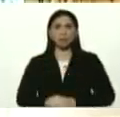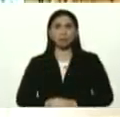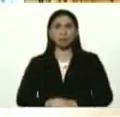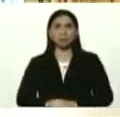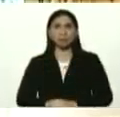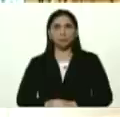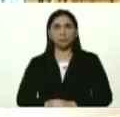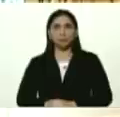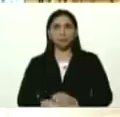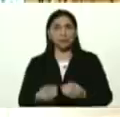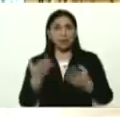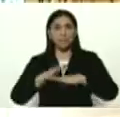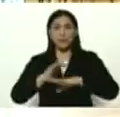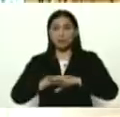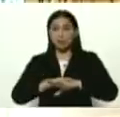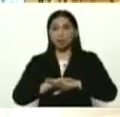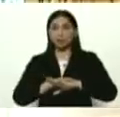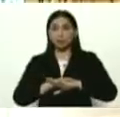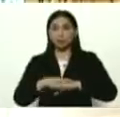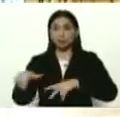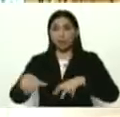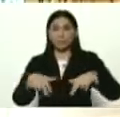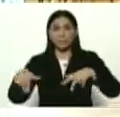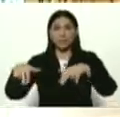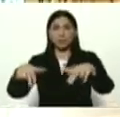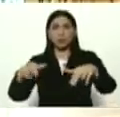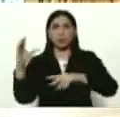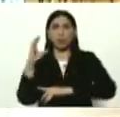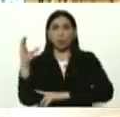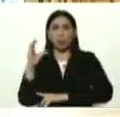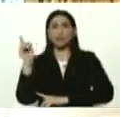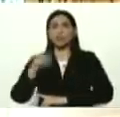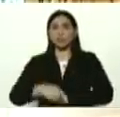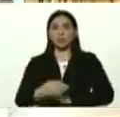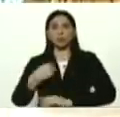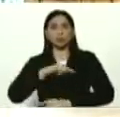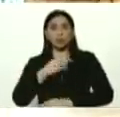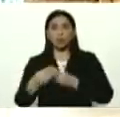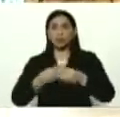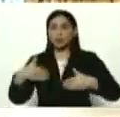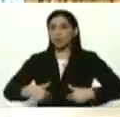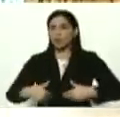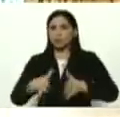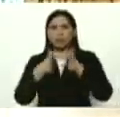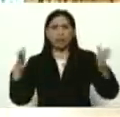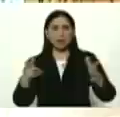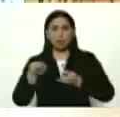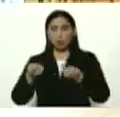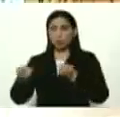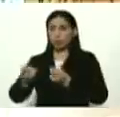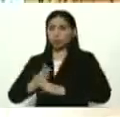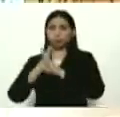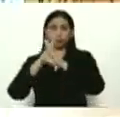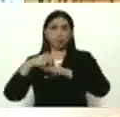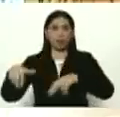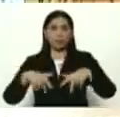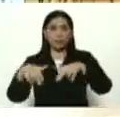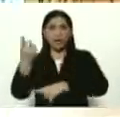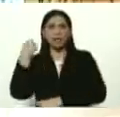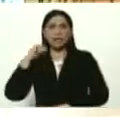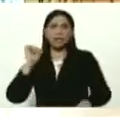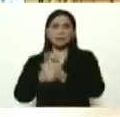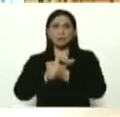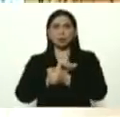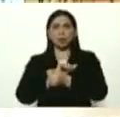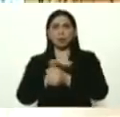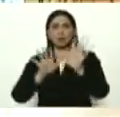Y eso está pasando en las trochas de Colombia también. Estamos haciendo un esfuerzo gigantesco de control de trochas. Ayer capturamos a